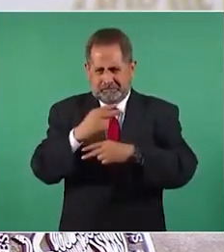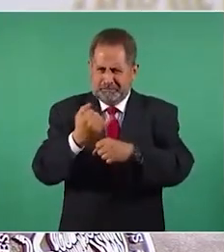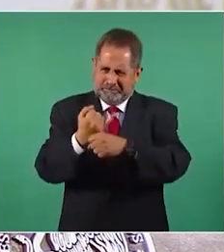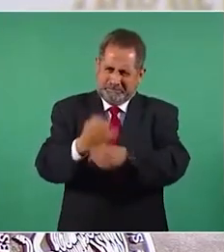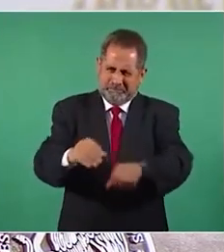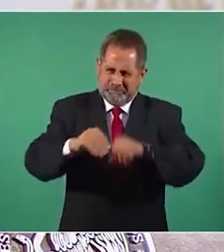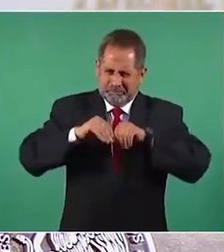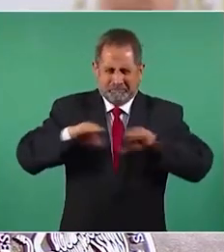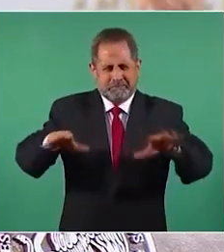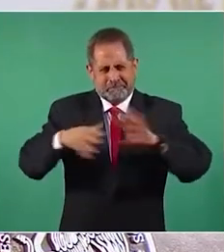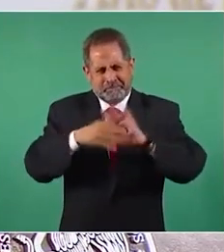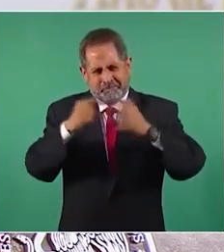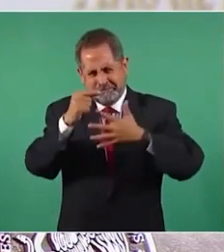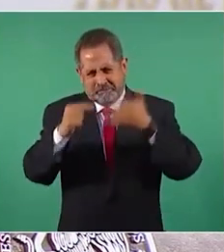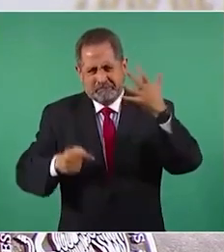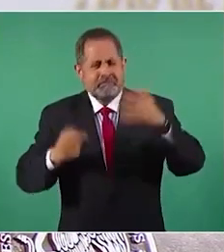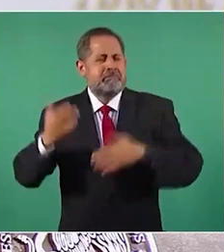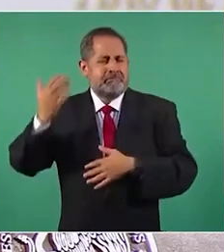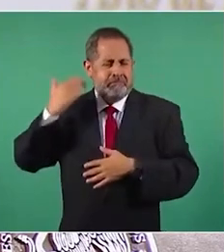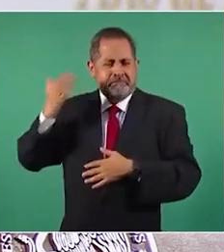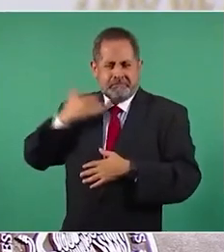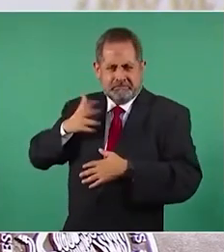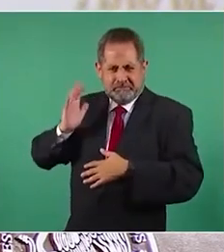la información ya la hemos dado